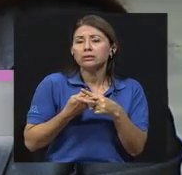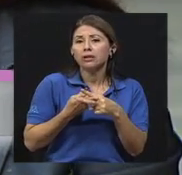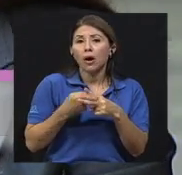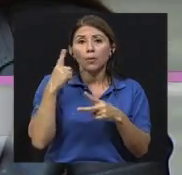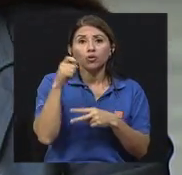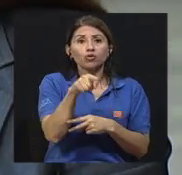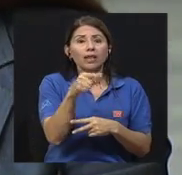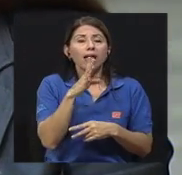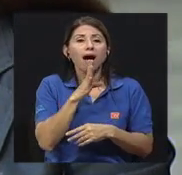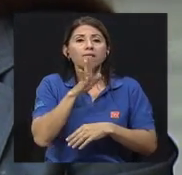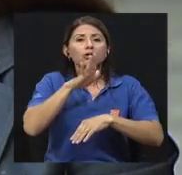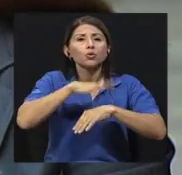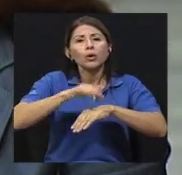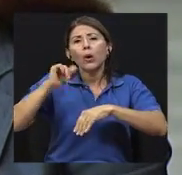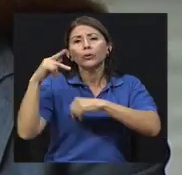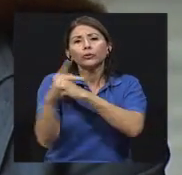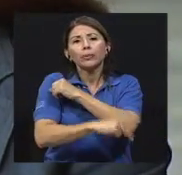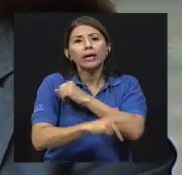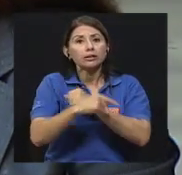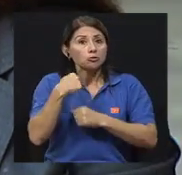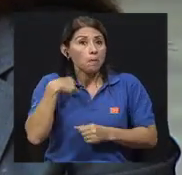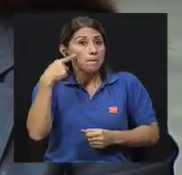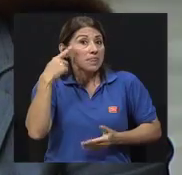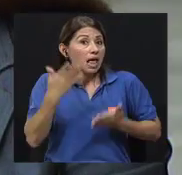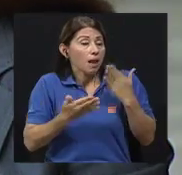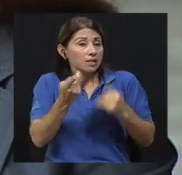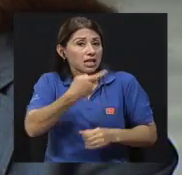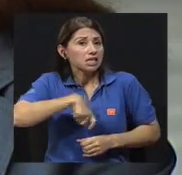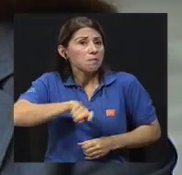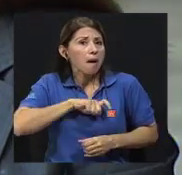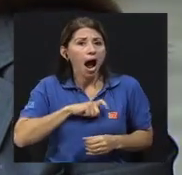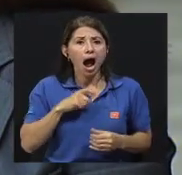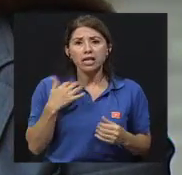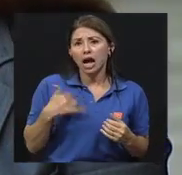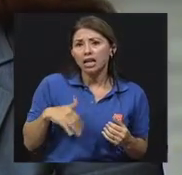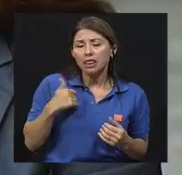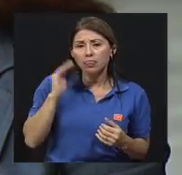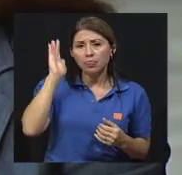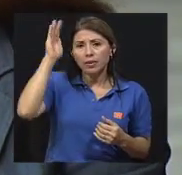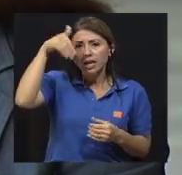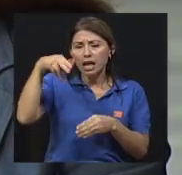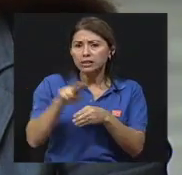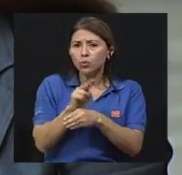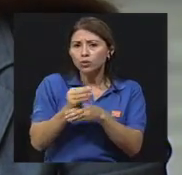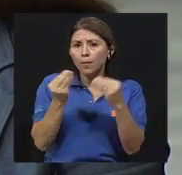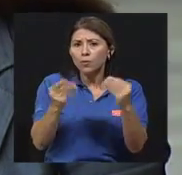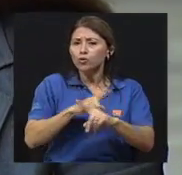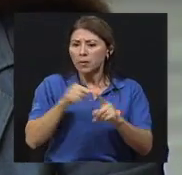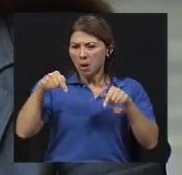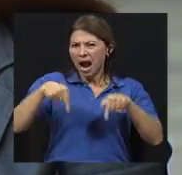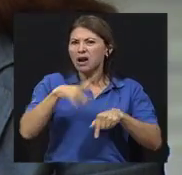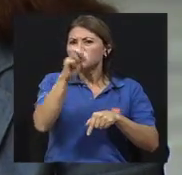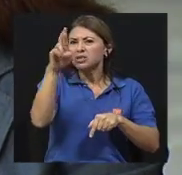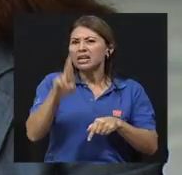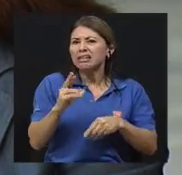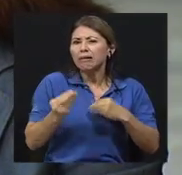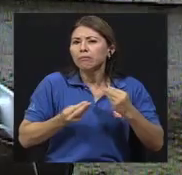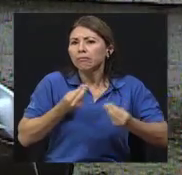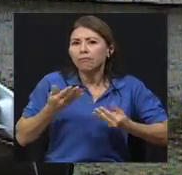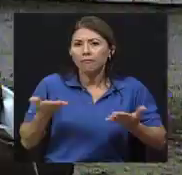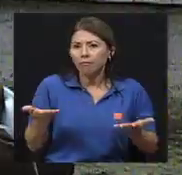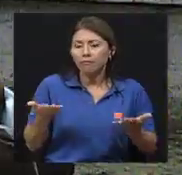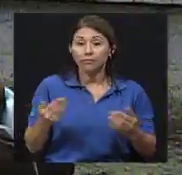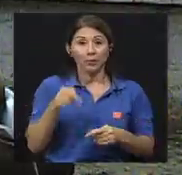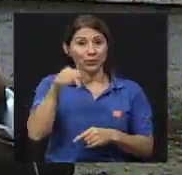de otras latitudes, ¿verdad? Me imagino que en España sí es muy dado, en Argentina, ¿verdad? Pero en nuestro país, José Pablo, ¿cómo está la musicoterapia?